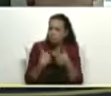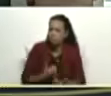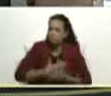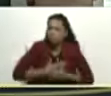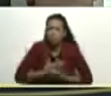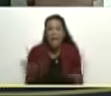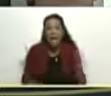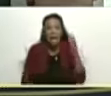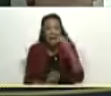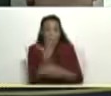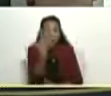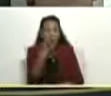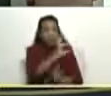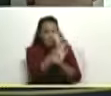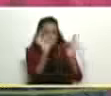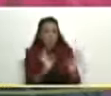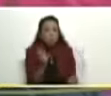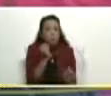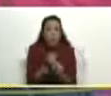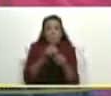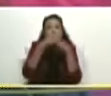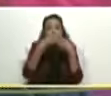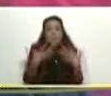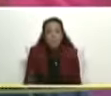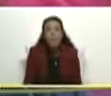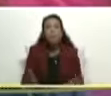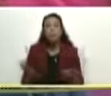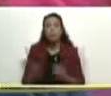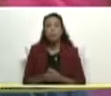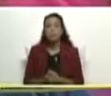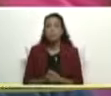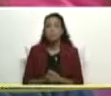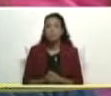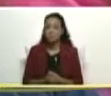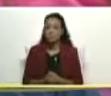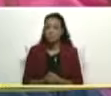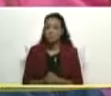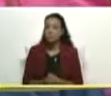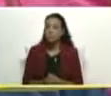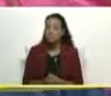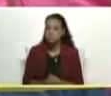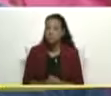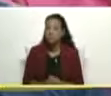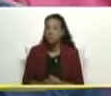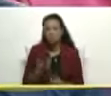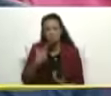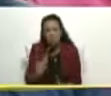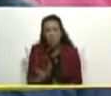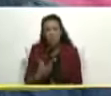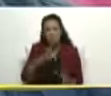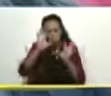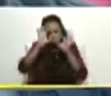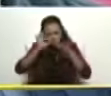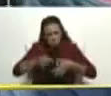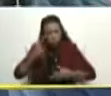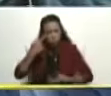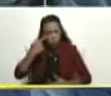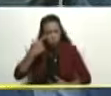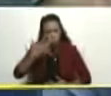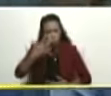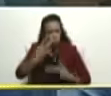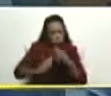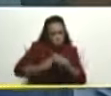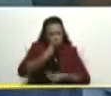crear las condiciones. Por eso yo he venido conformando